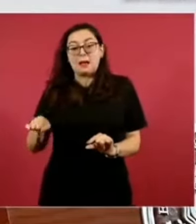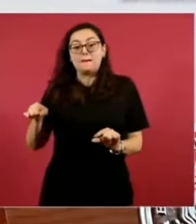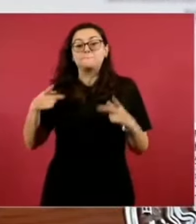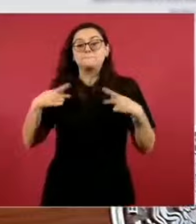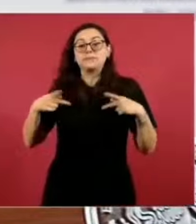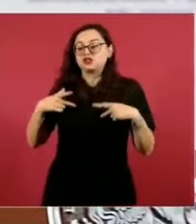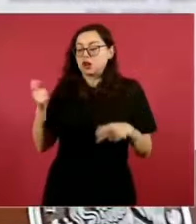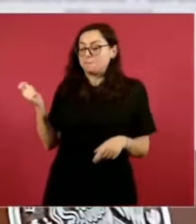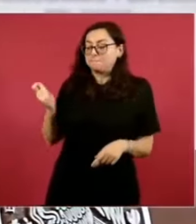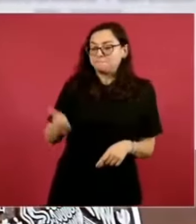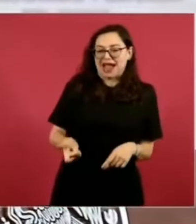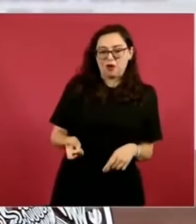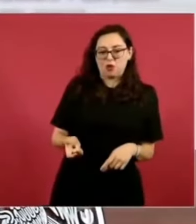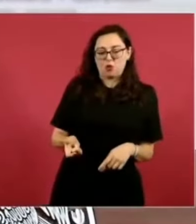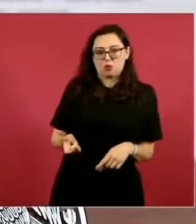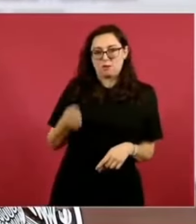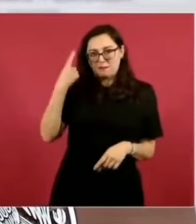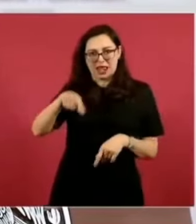hay eso.